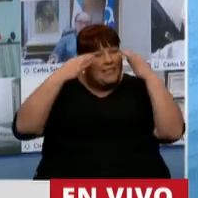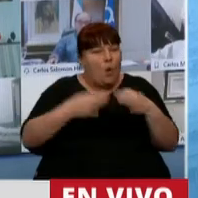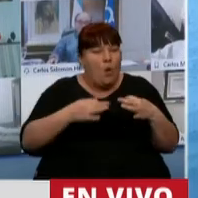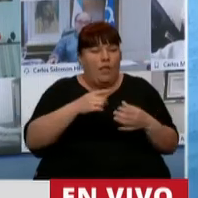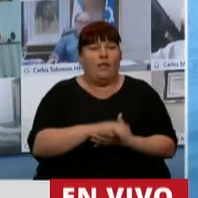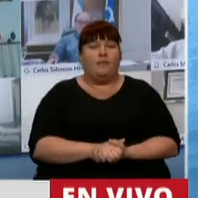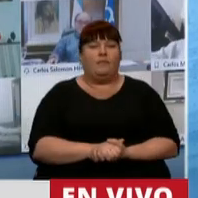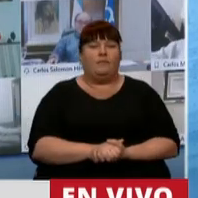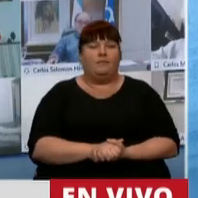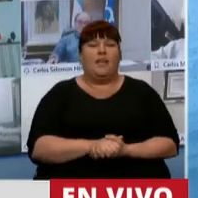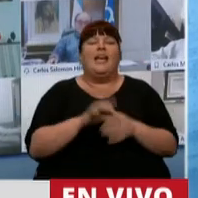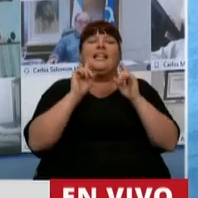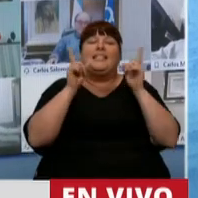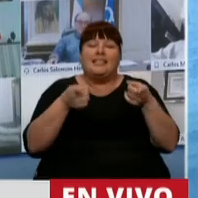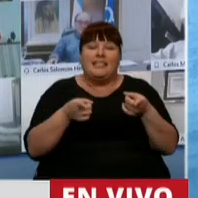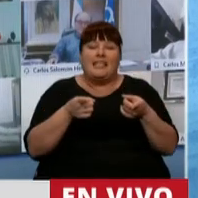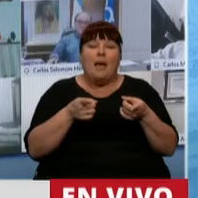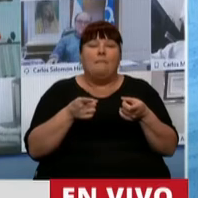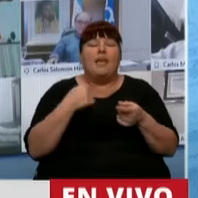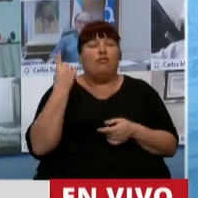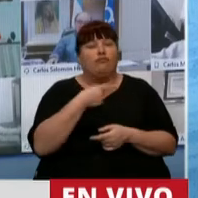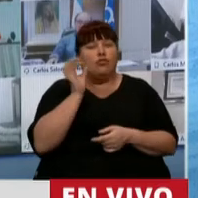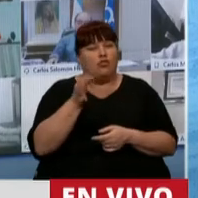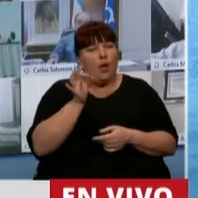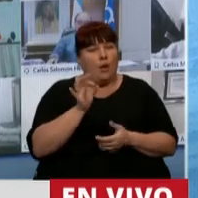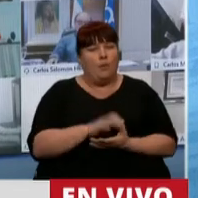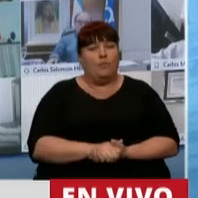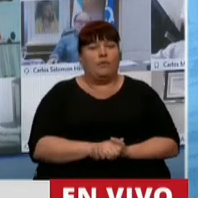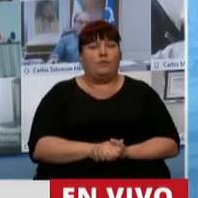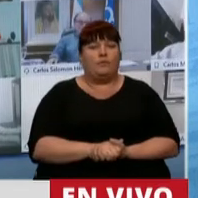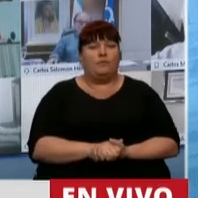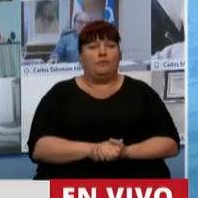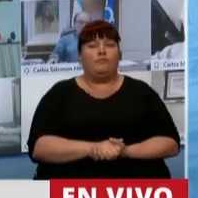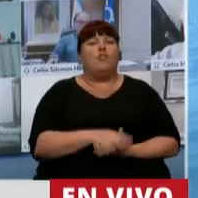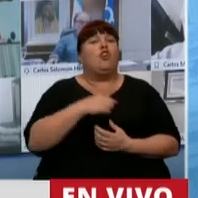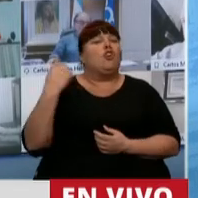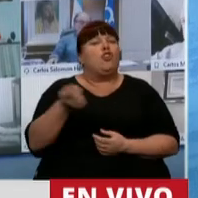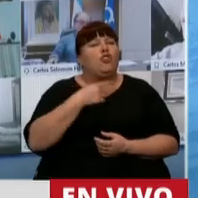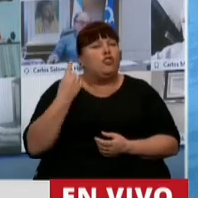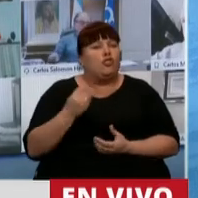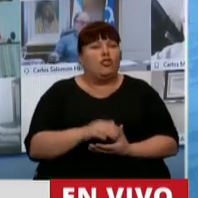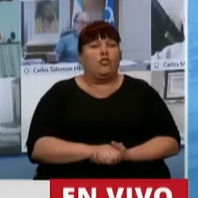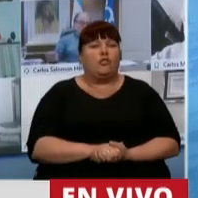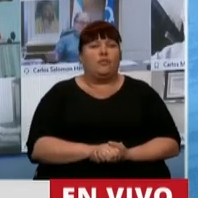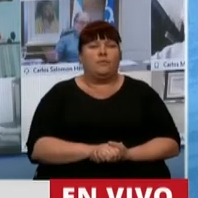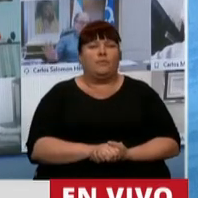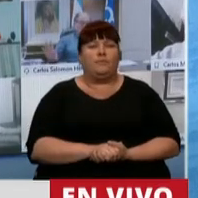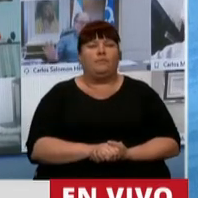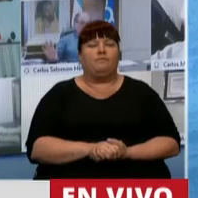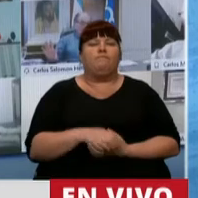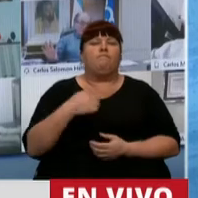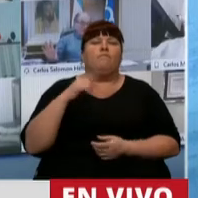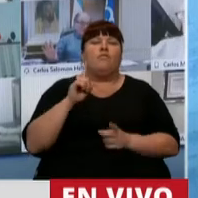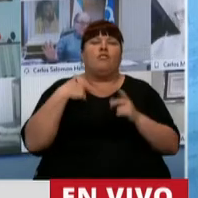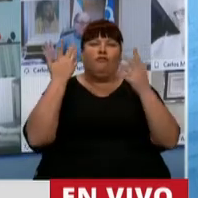y también entendiendo que nosotros somos personas